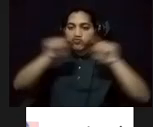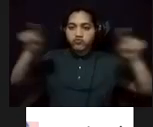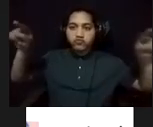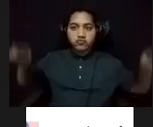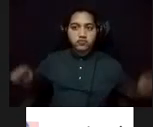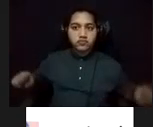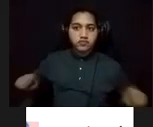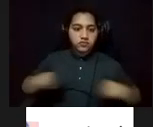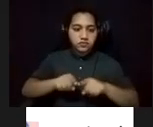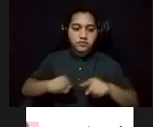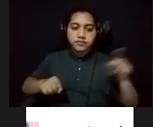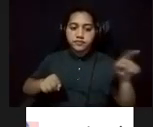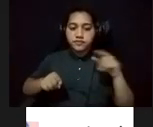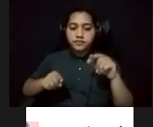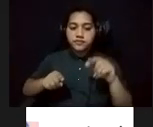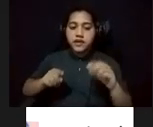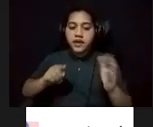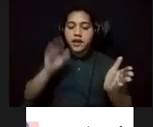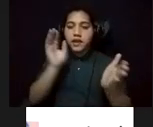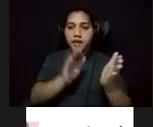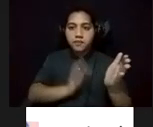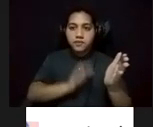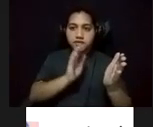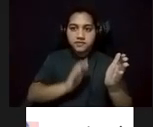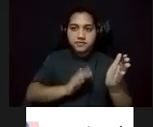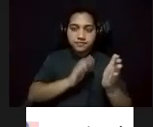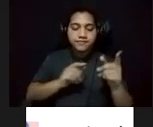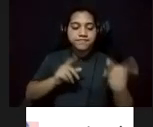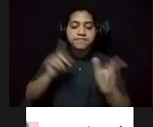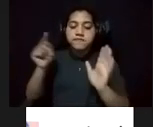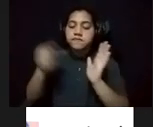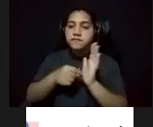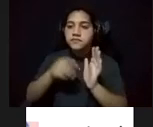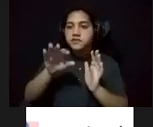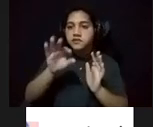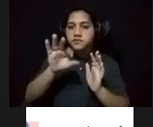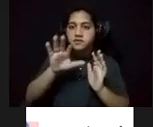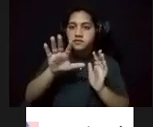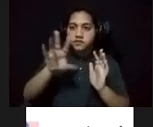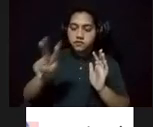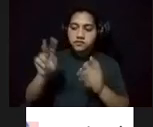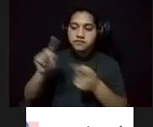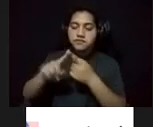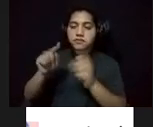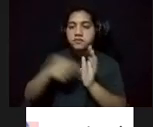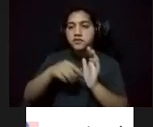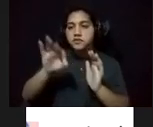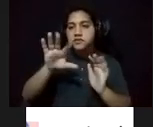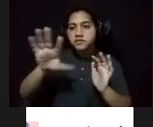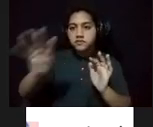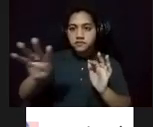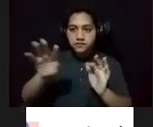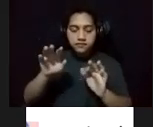pintado entre el 1952 al 1954. La pieza se utilizó en la